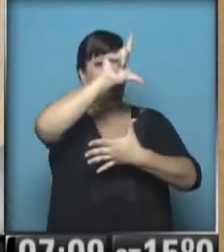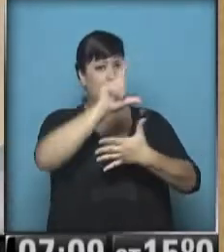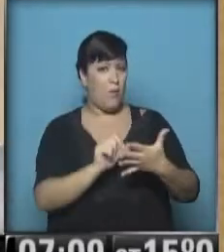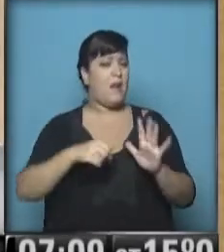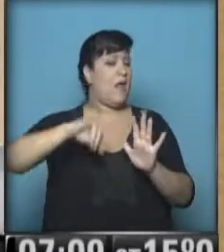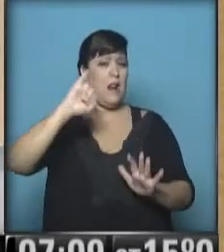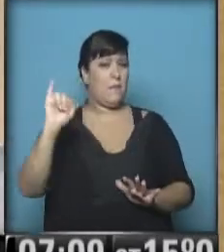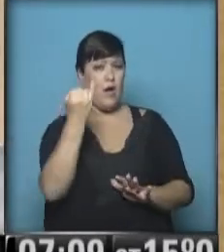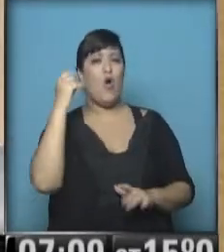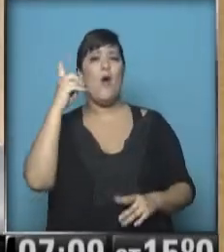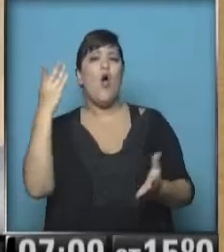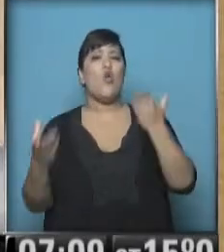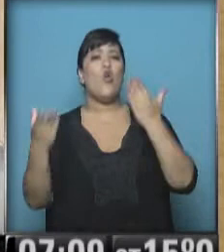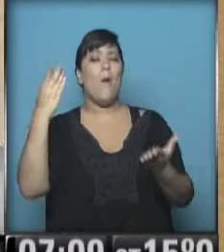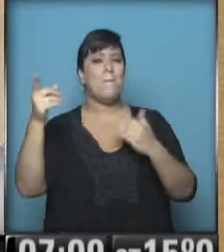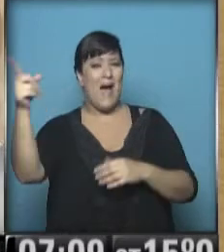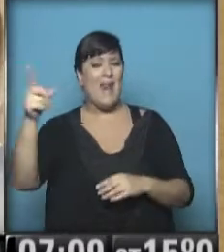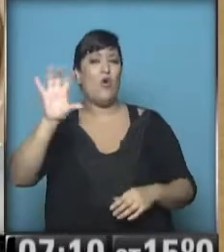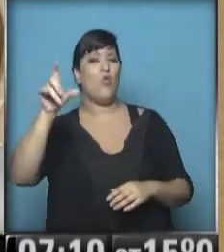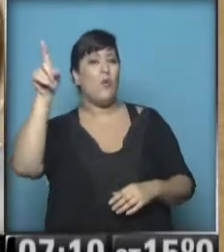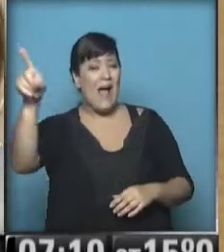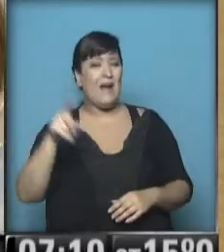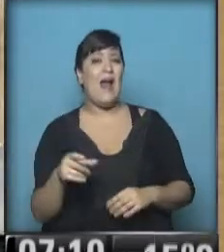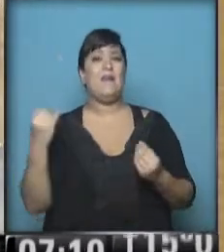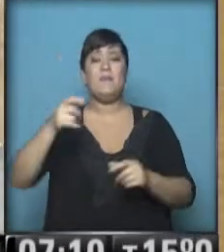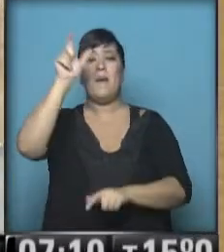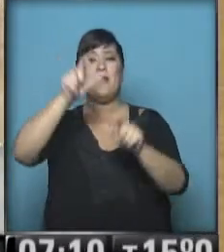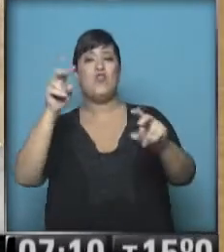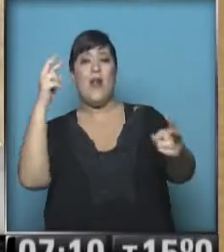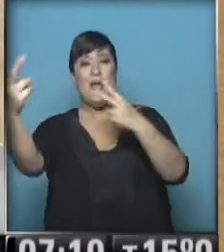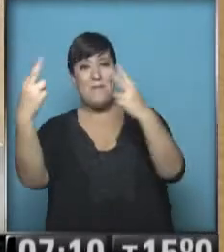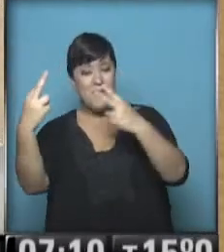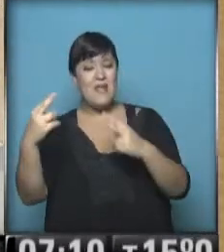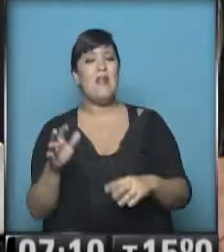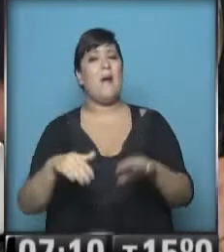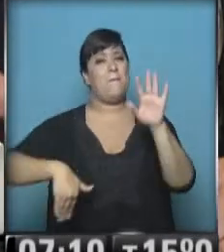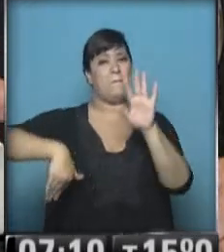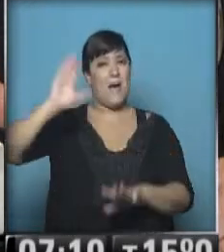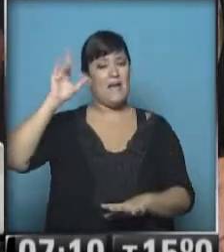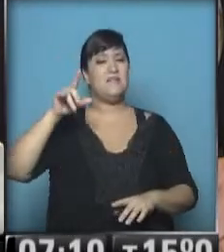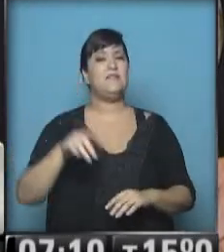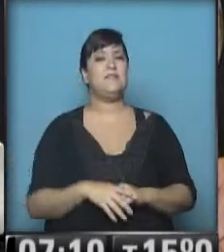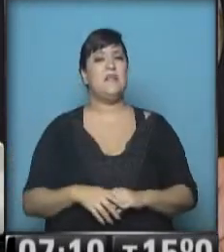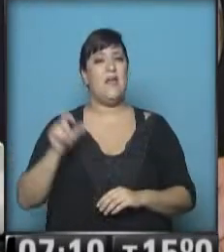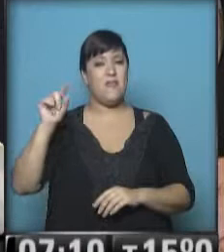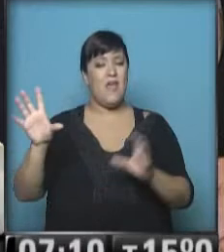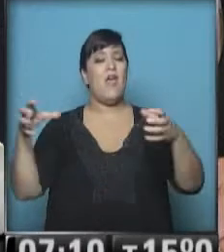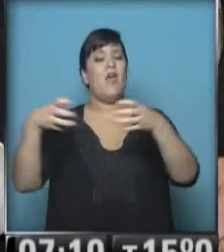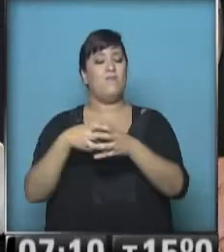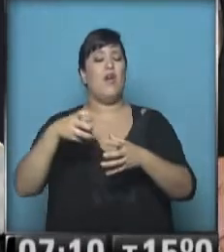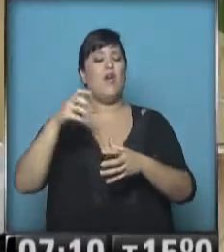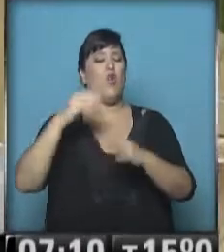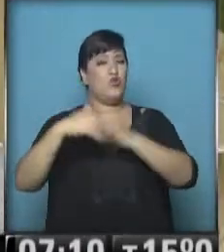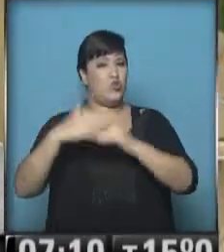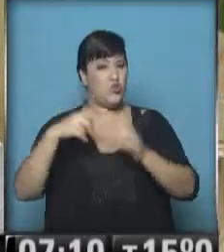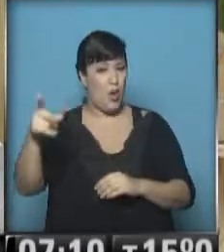justamente porque estaba hablando con un canal cuyos televidentes son en su gran mayoría televidentes del área de la construcción. Bueno, ¿sabes que cuando